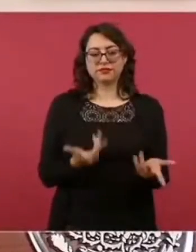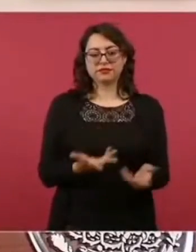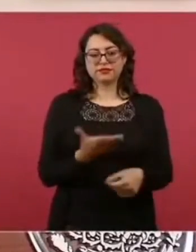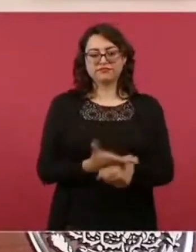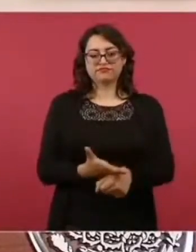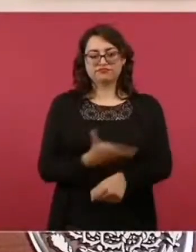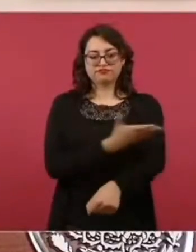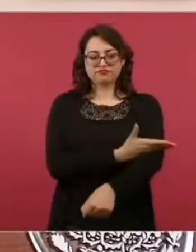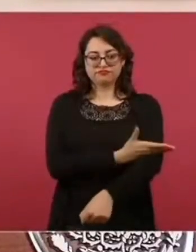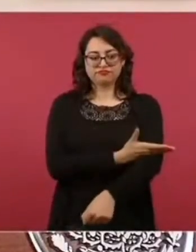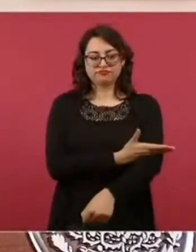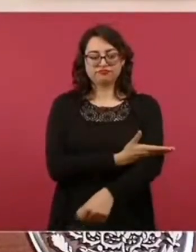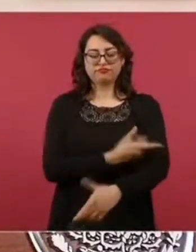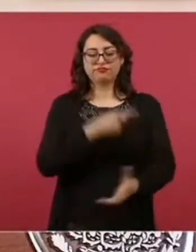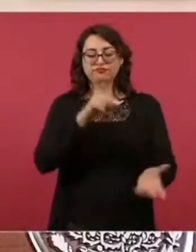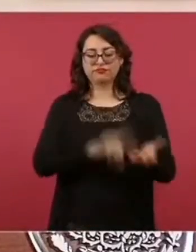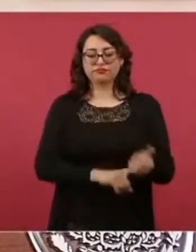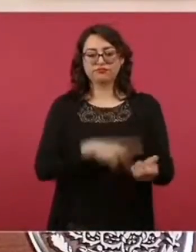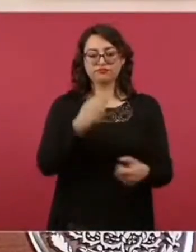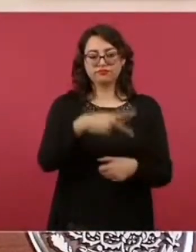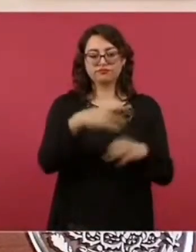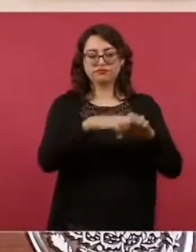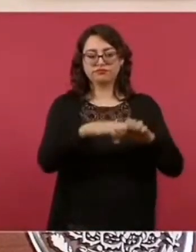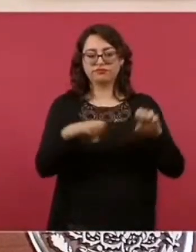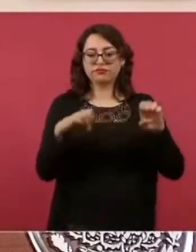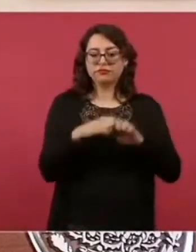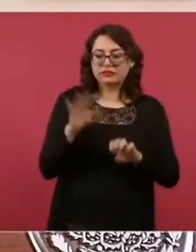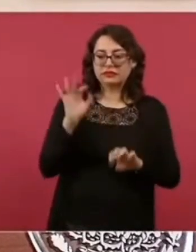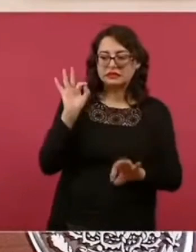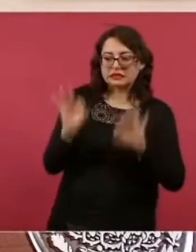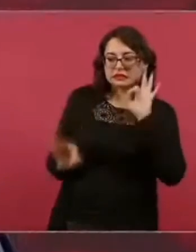hicieron labor para separarlos